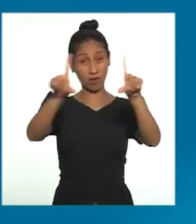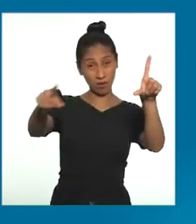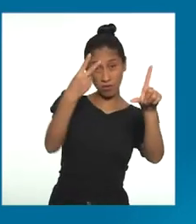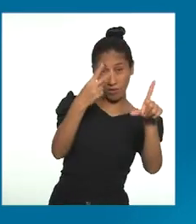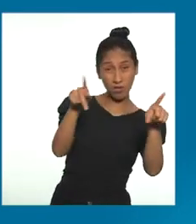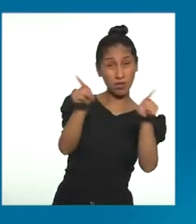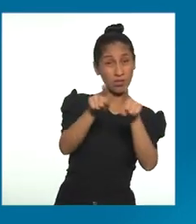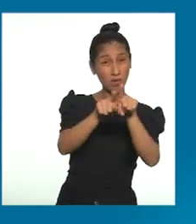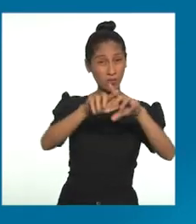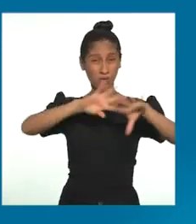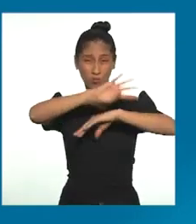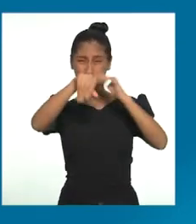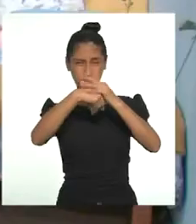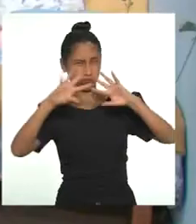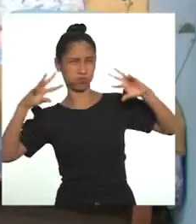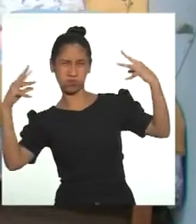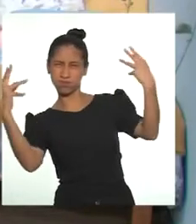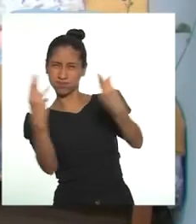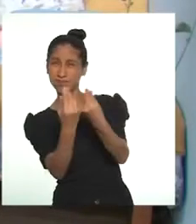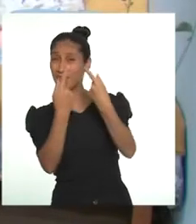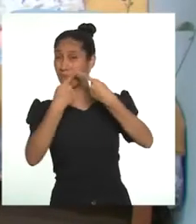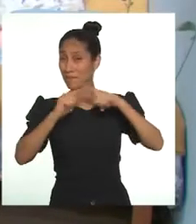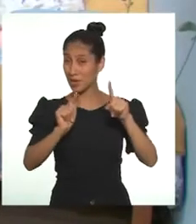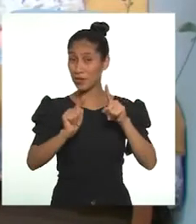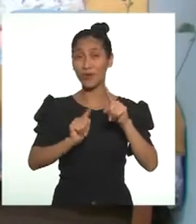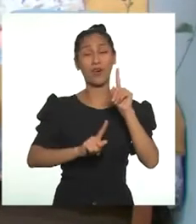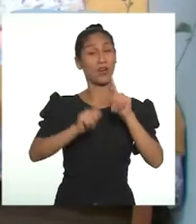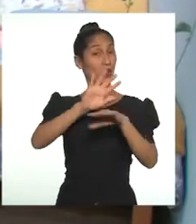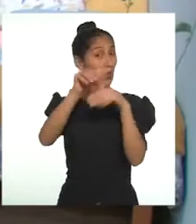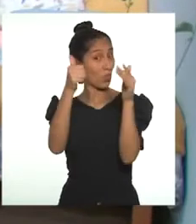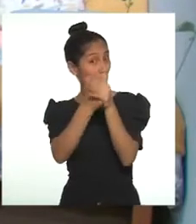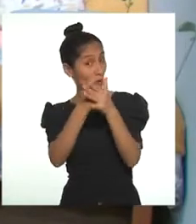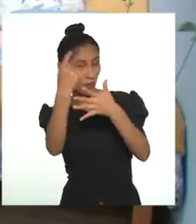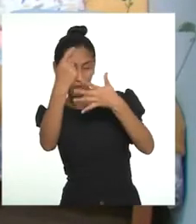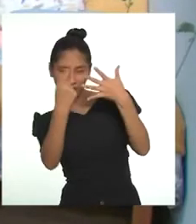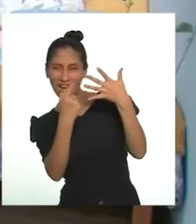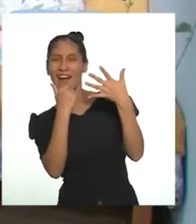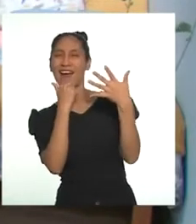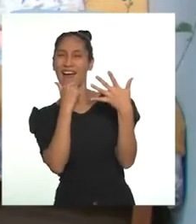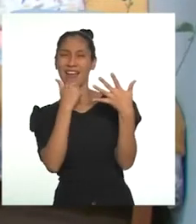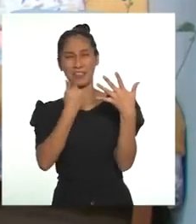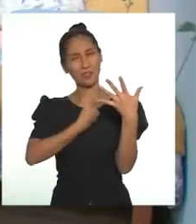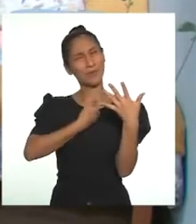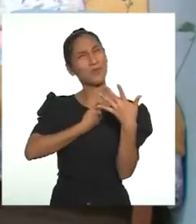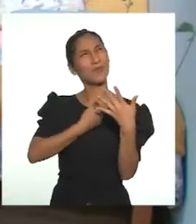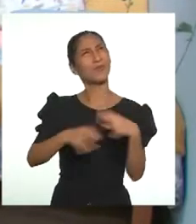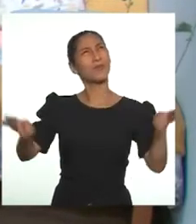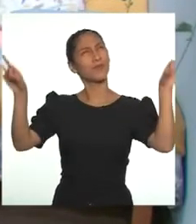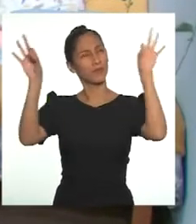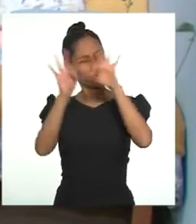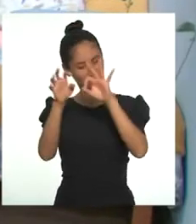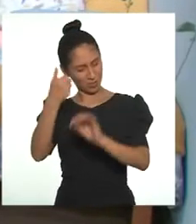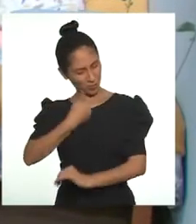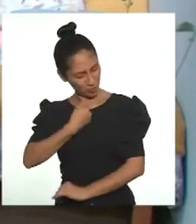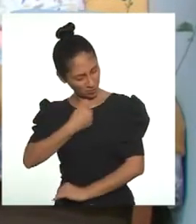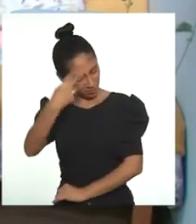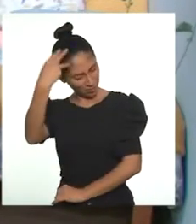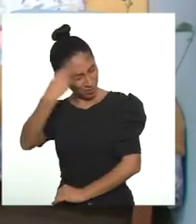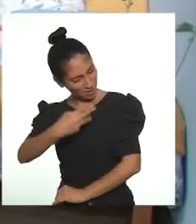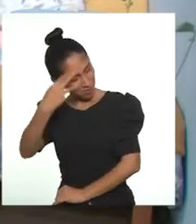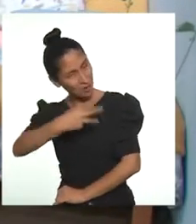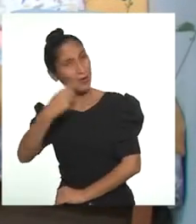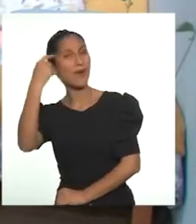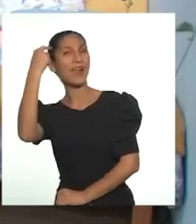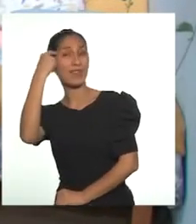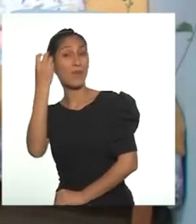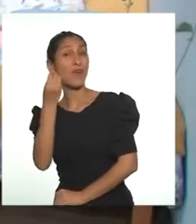y la sociedad en general. Sin embargo, aún con todo esto, debemos hacer lo posible para trabajar en nuestra autoestima, porque